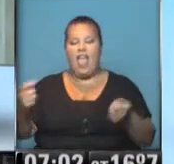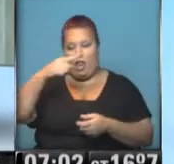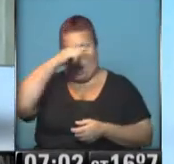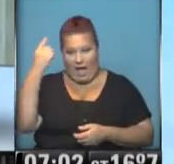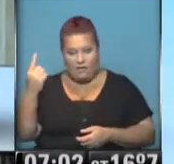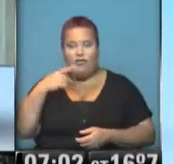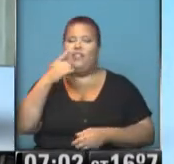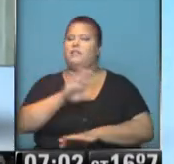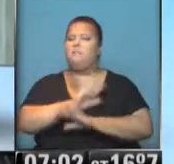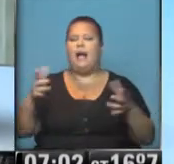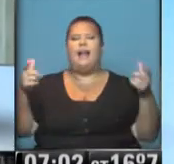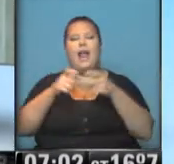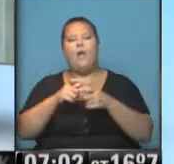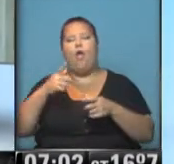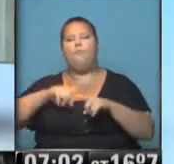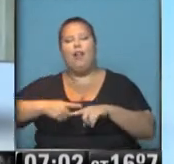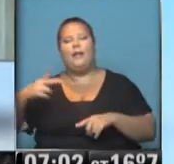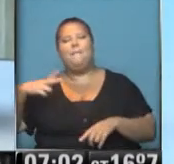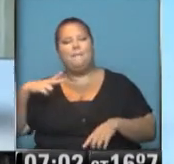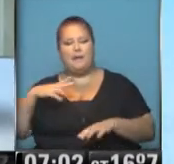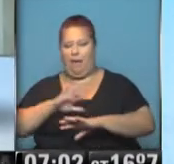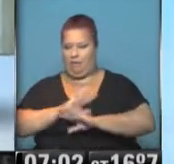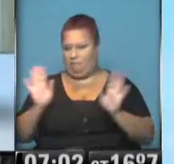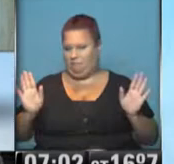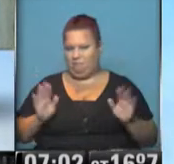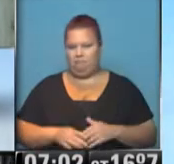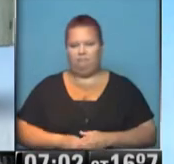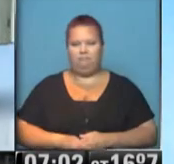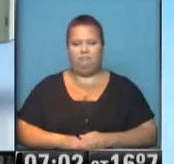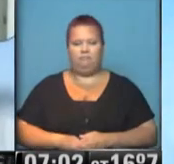Nación, reveló que ya no recibe dirigentes políticos en privado.